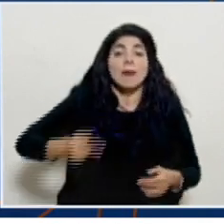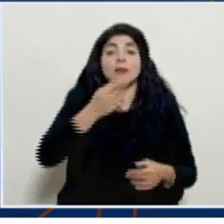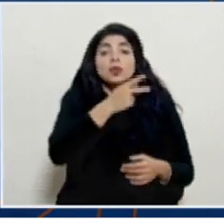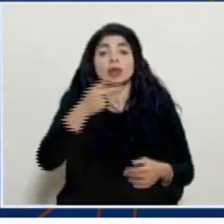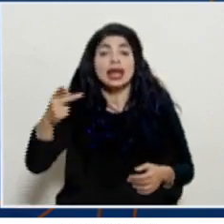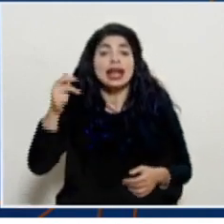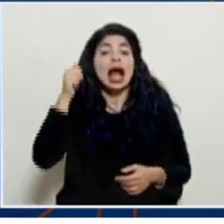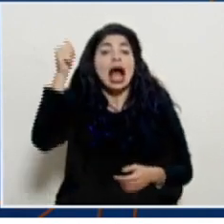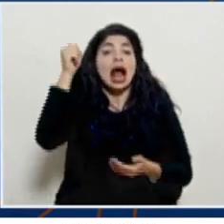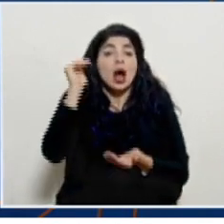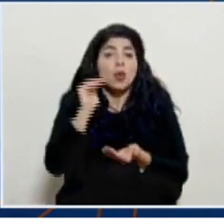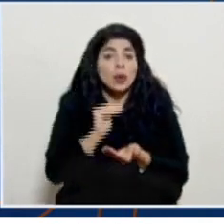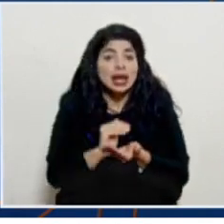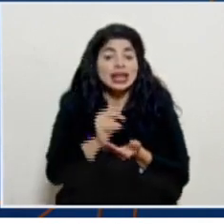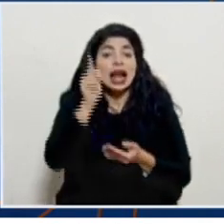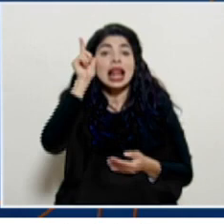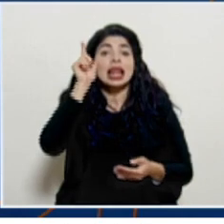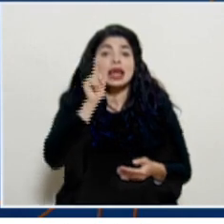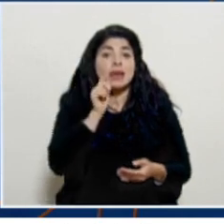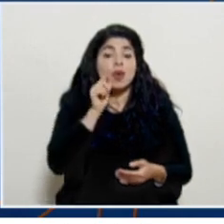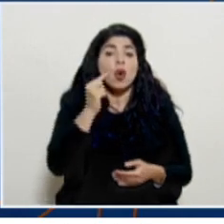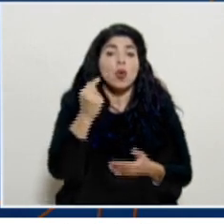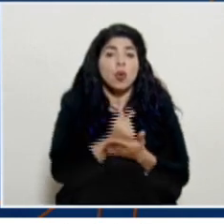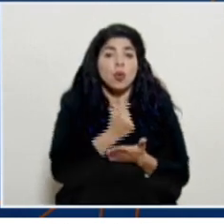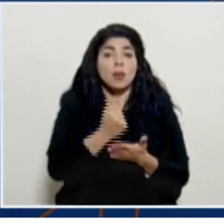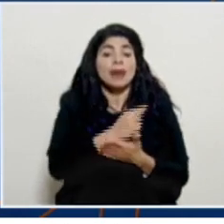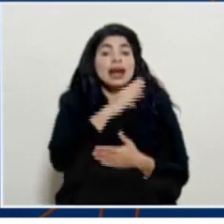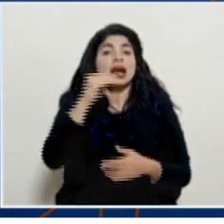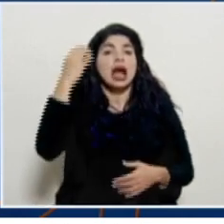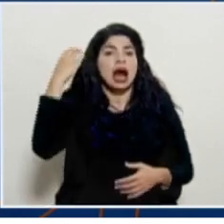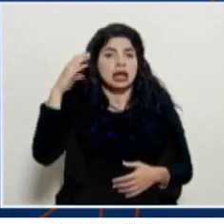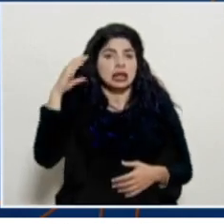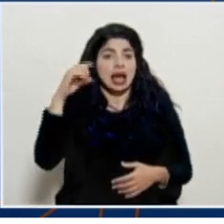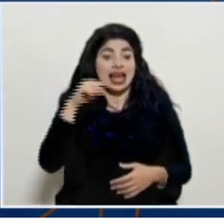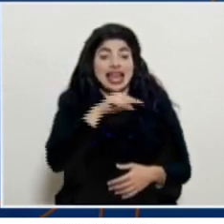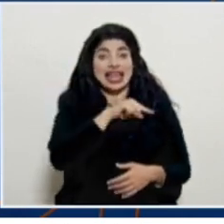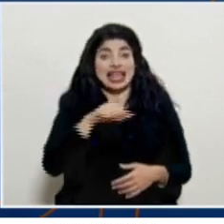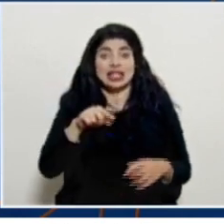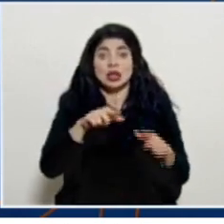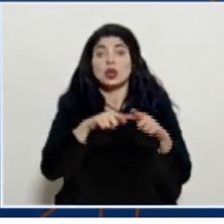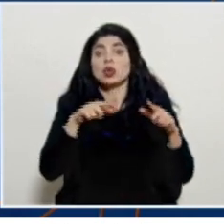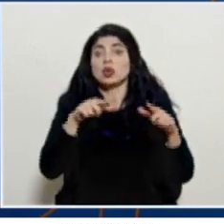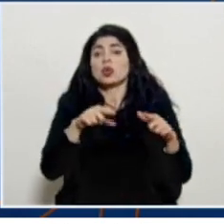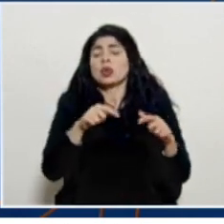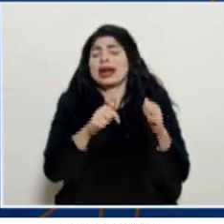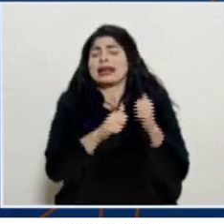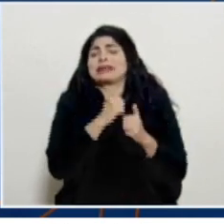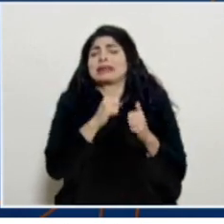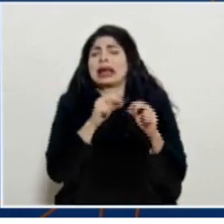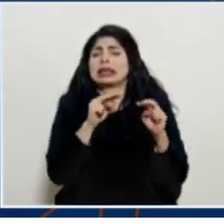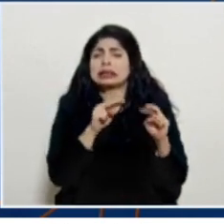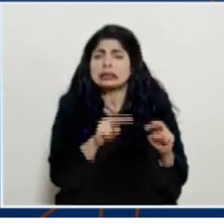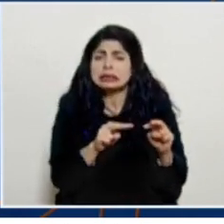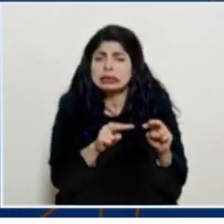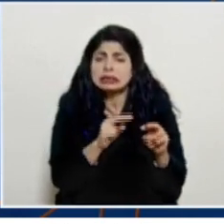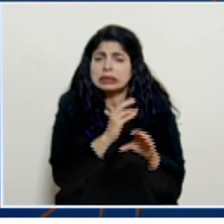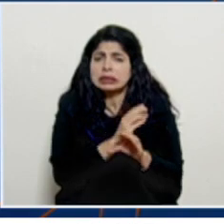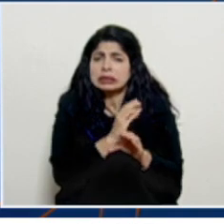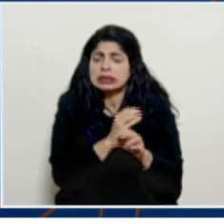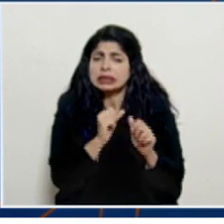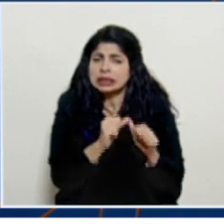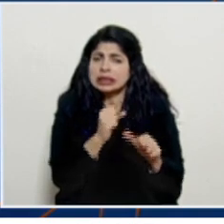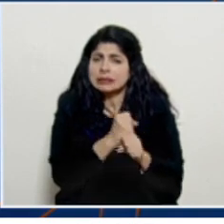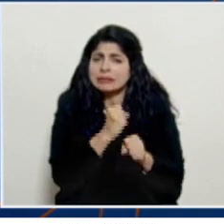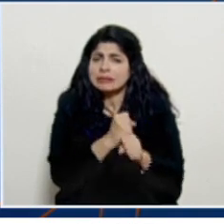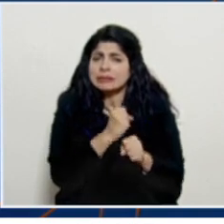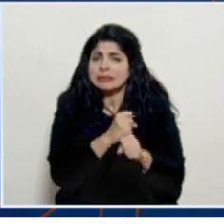Arenas Alajuelita Limón Goico, Echea y Cartago son sitios donde realmente tenemos que poner muchísima atención para seguir trabajando